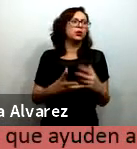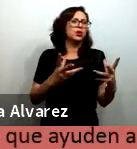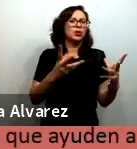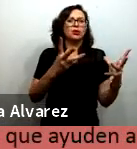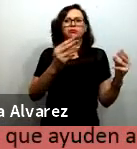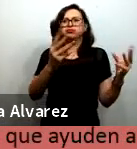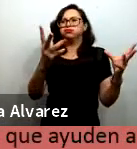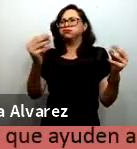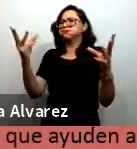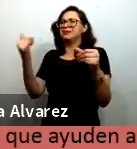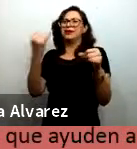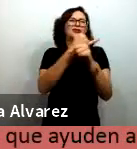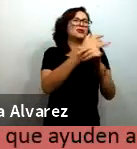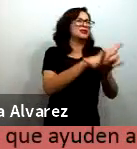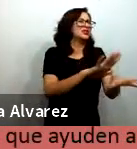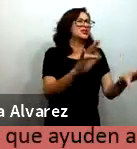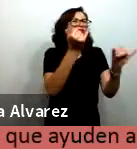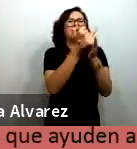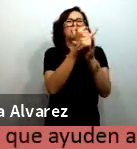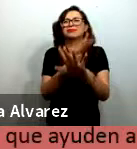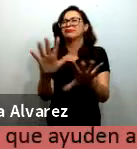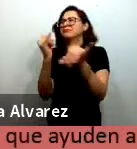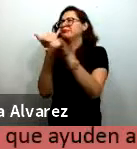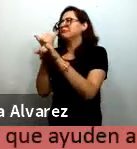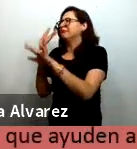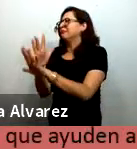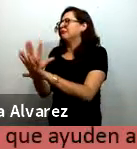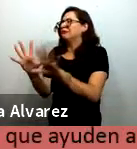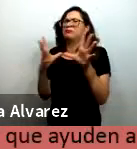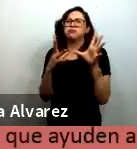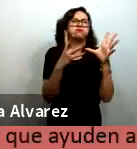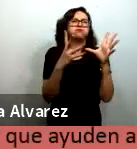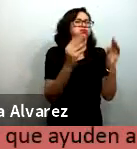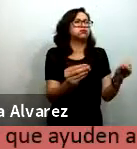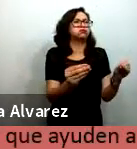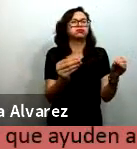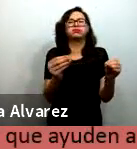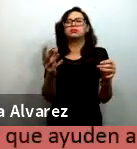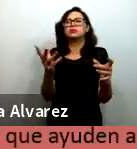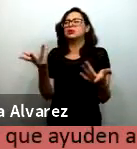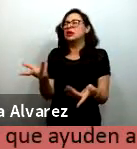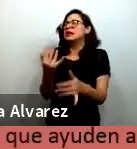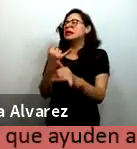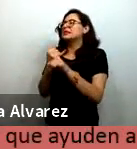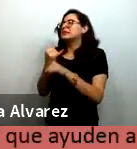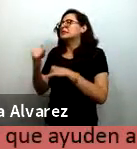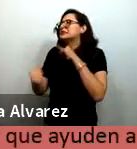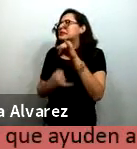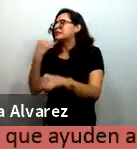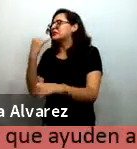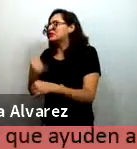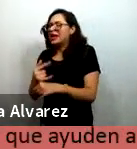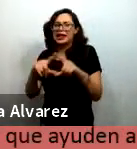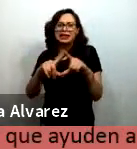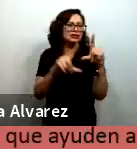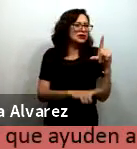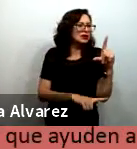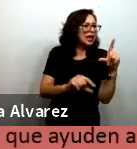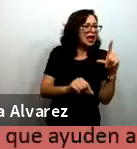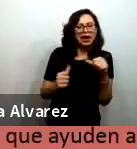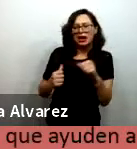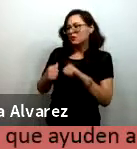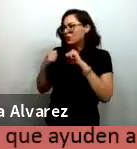documentos en la red en las distintas páginas de organismos nacionales internacionales en las páginas de las autoridades